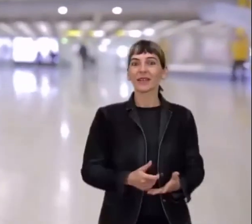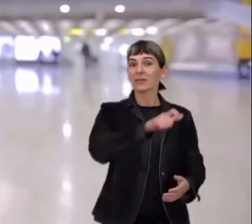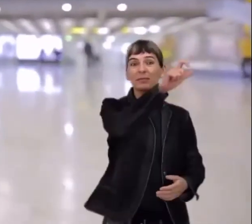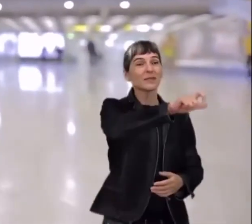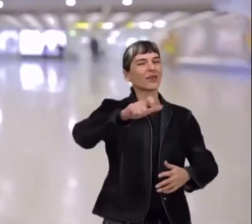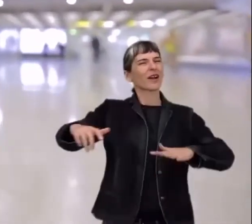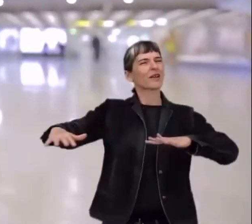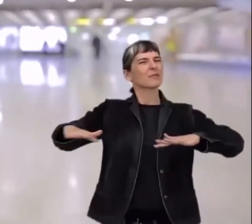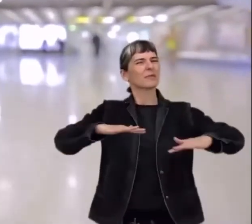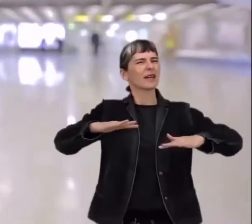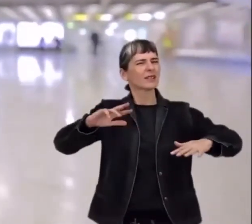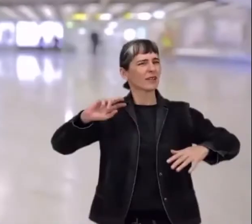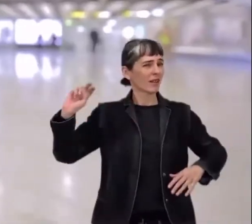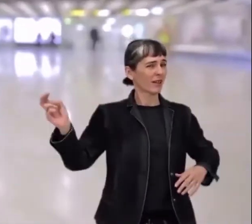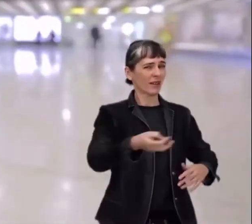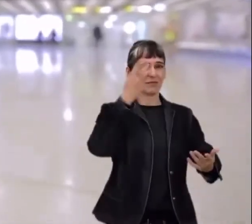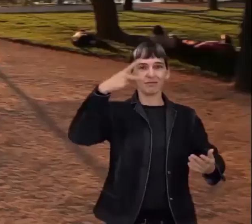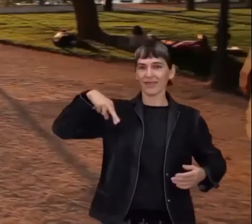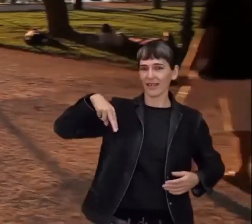hay varias formas de moverse